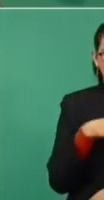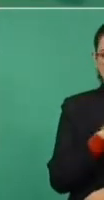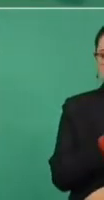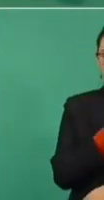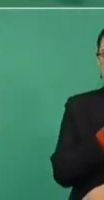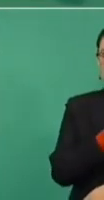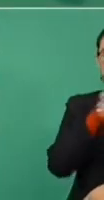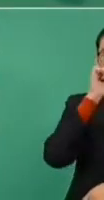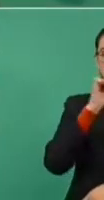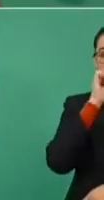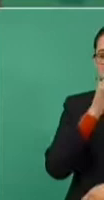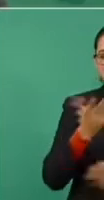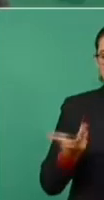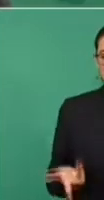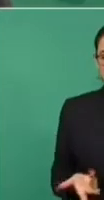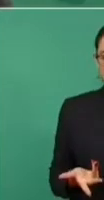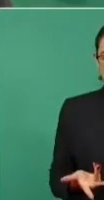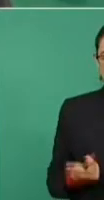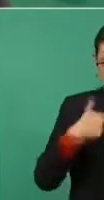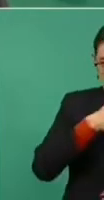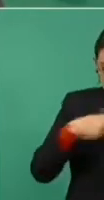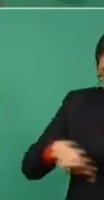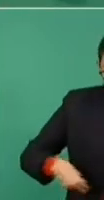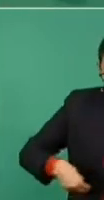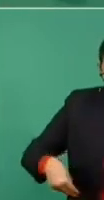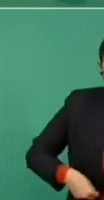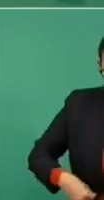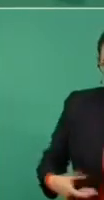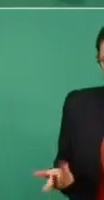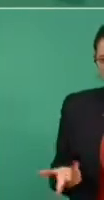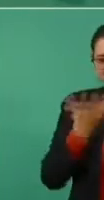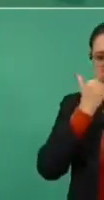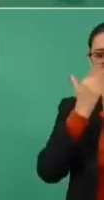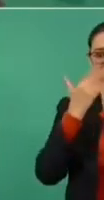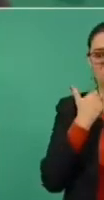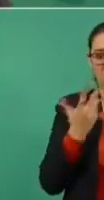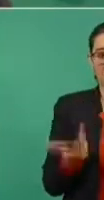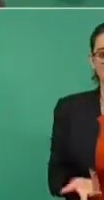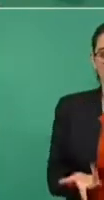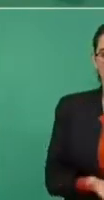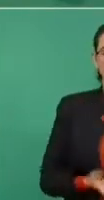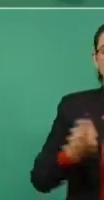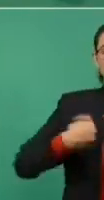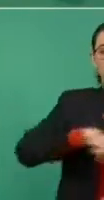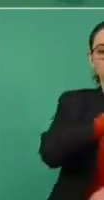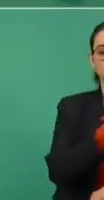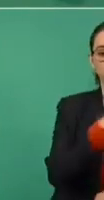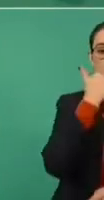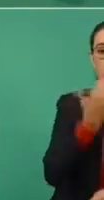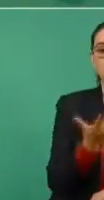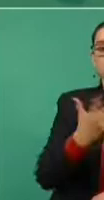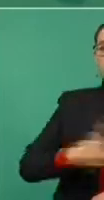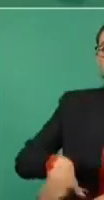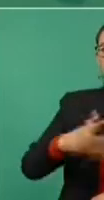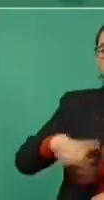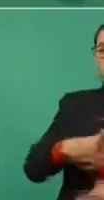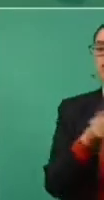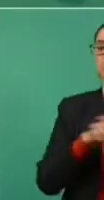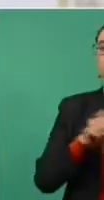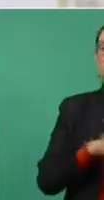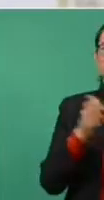teme. Y nosotros lo que buscamos es saber dónde están los